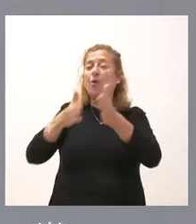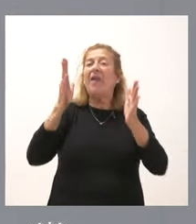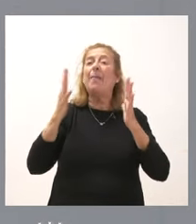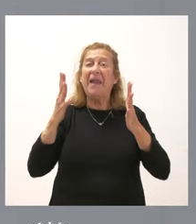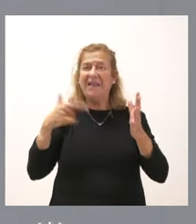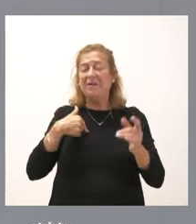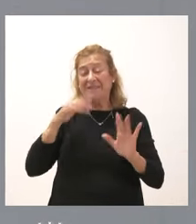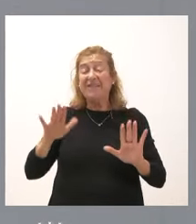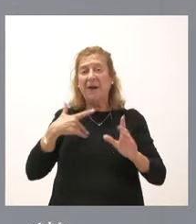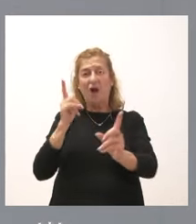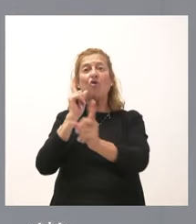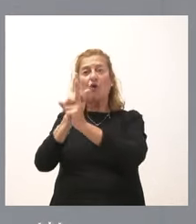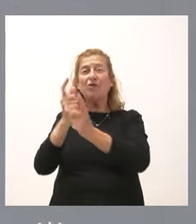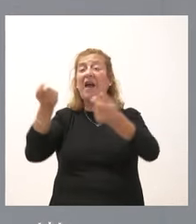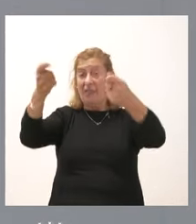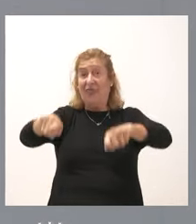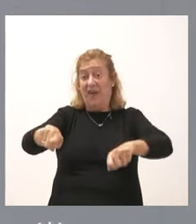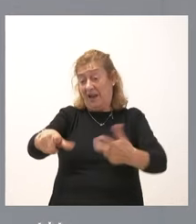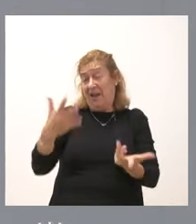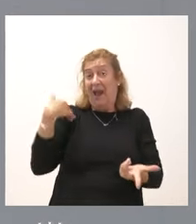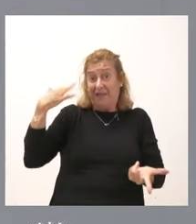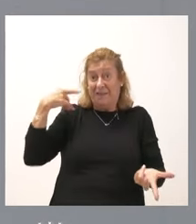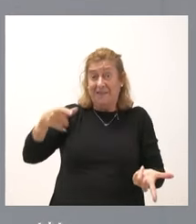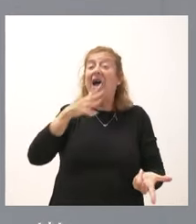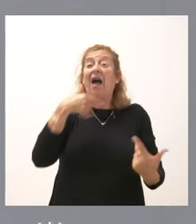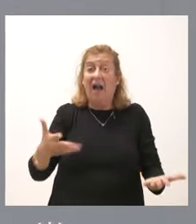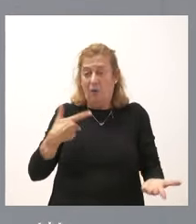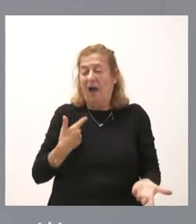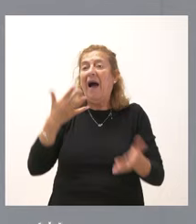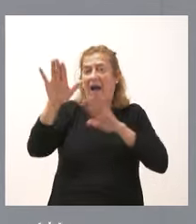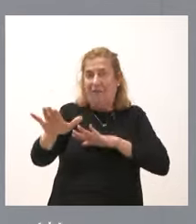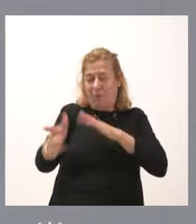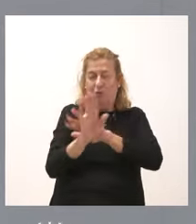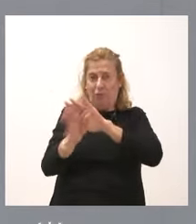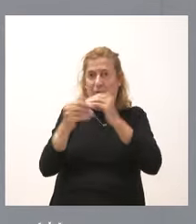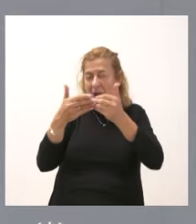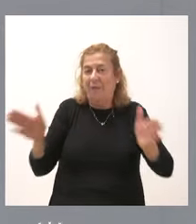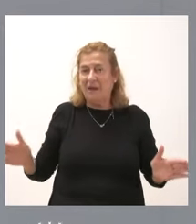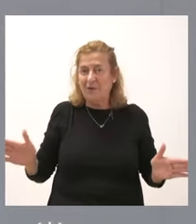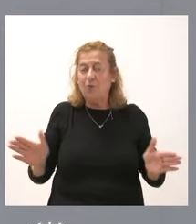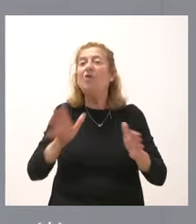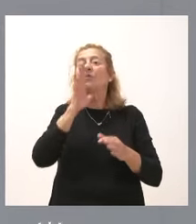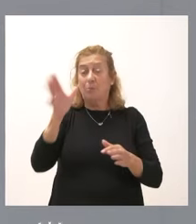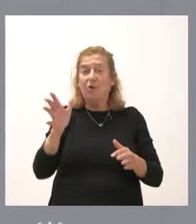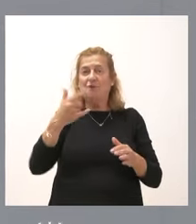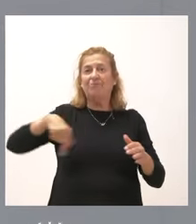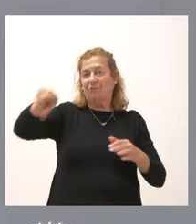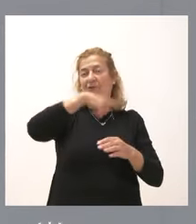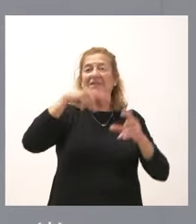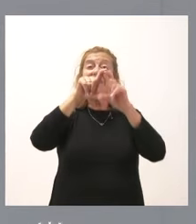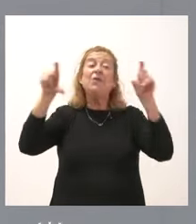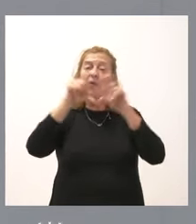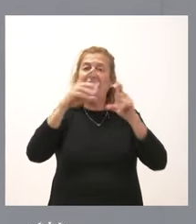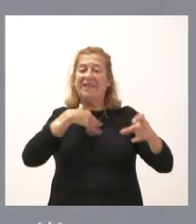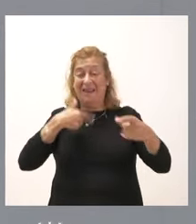contra del cierre de esta infraestructura en su momento y ahora estamos a favor de que se reabra y, por tanto, las instituciones que están solicitando su